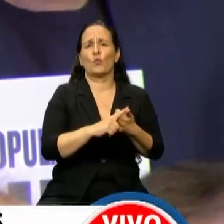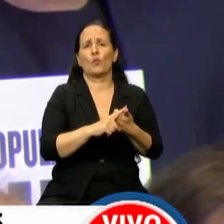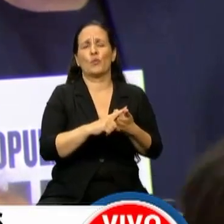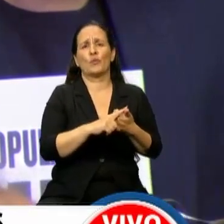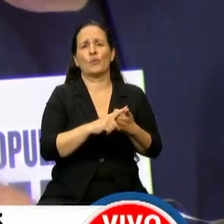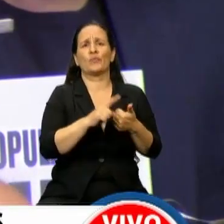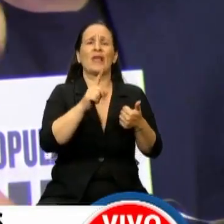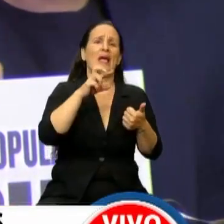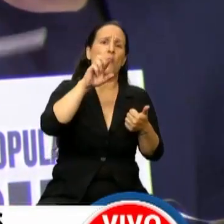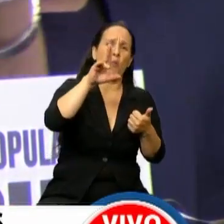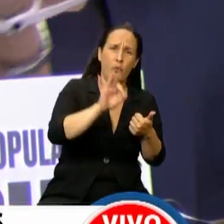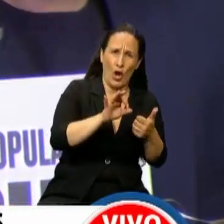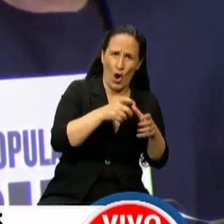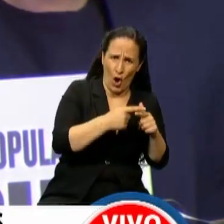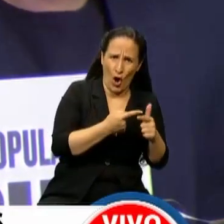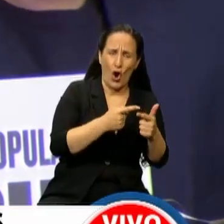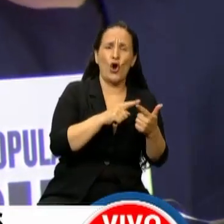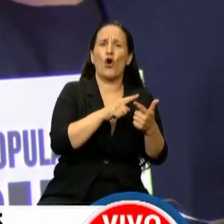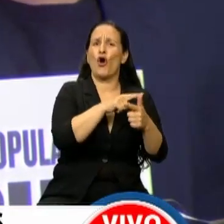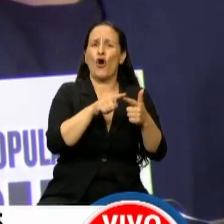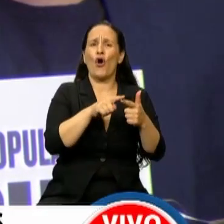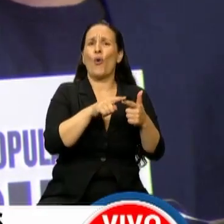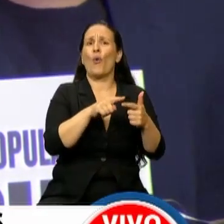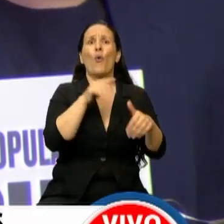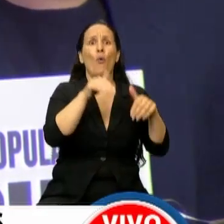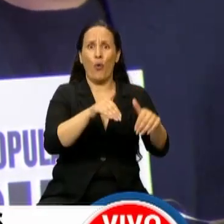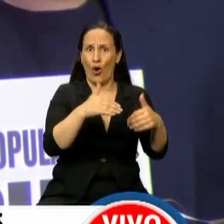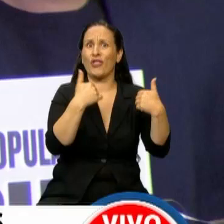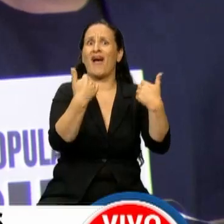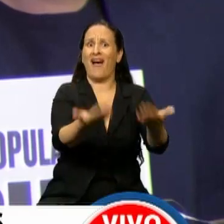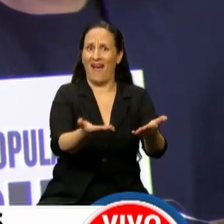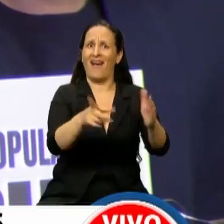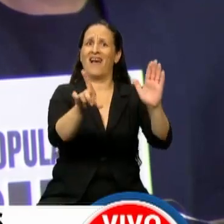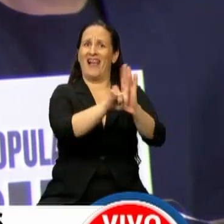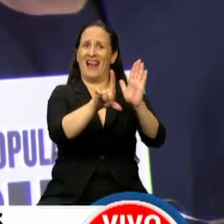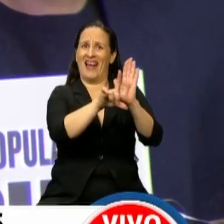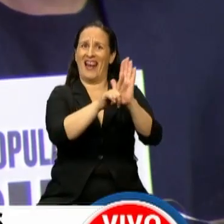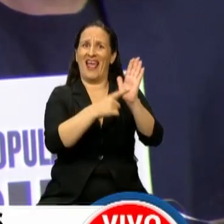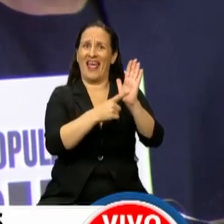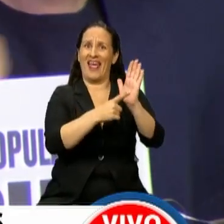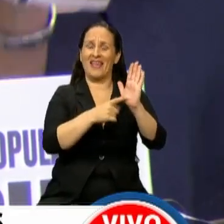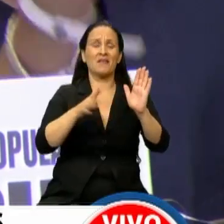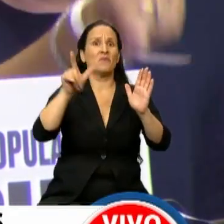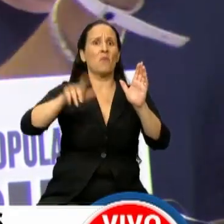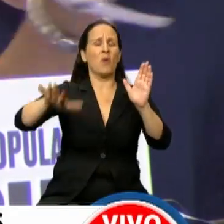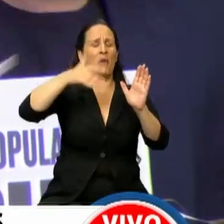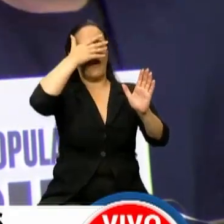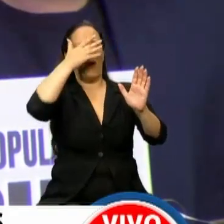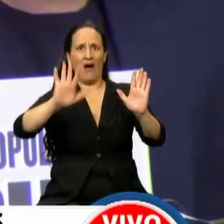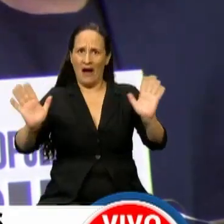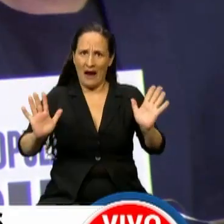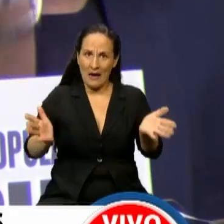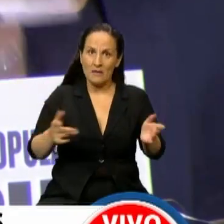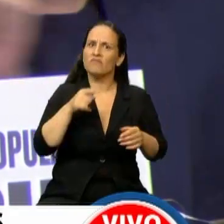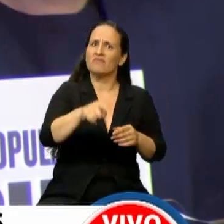el pro y demás votaron y habilitaron esa ley a espaldas de la población. Y dijimos en la